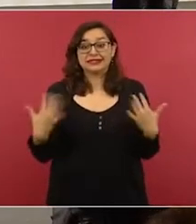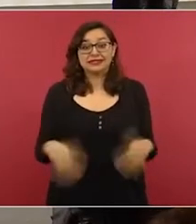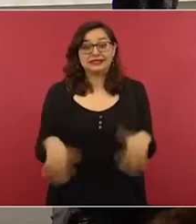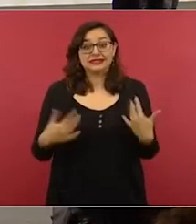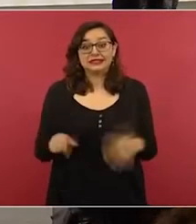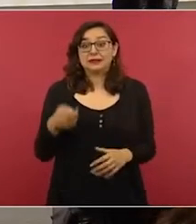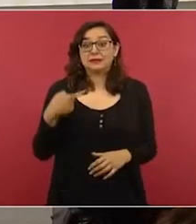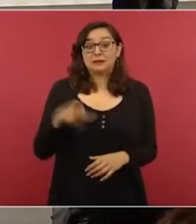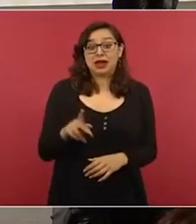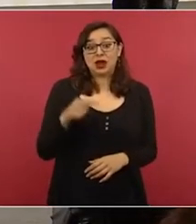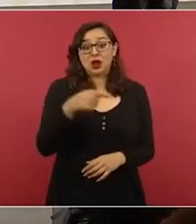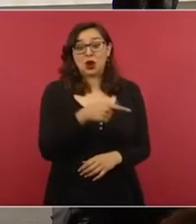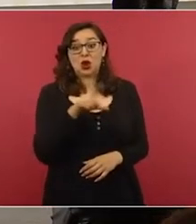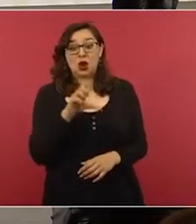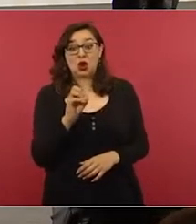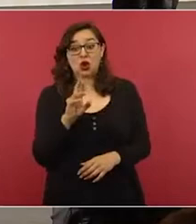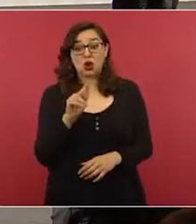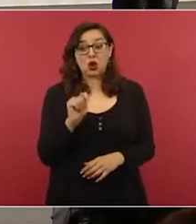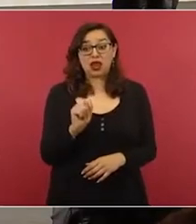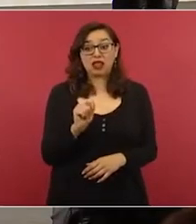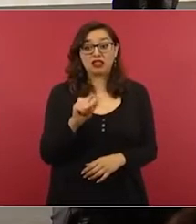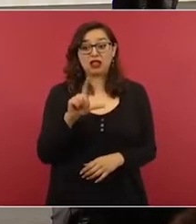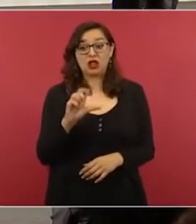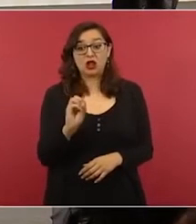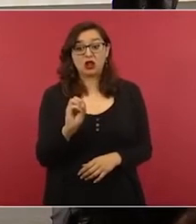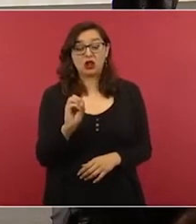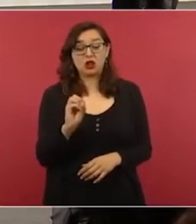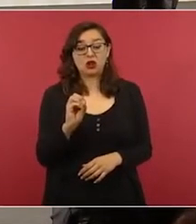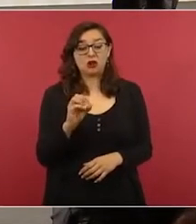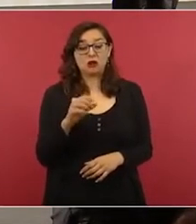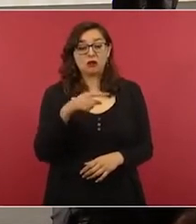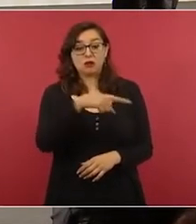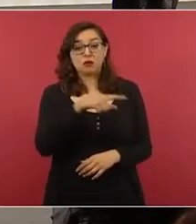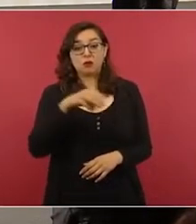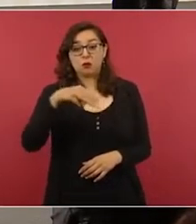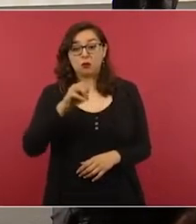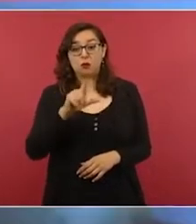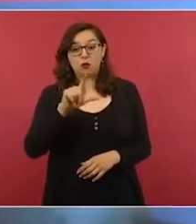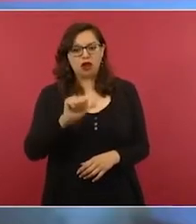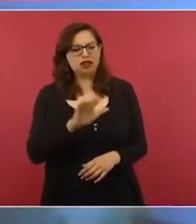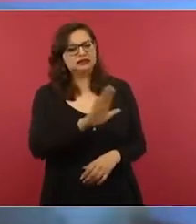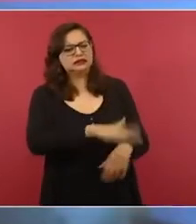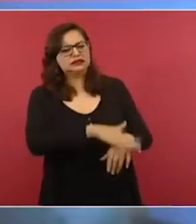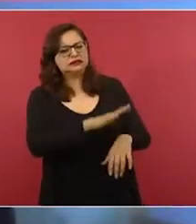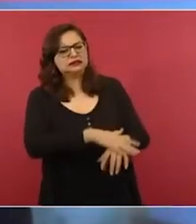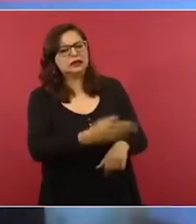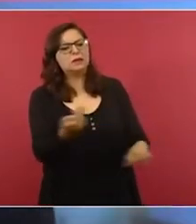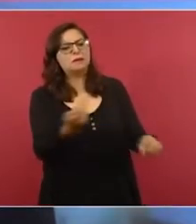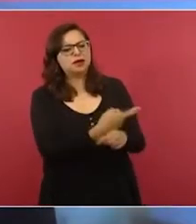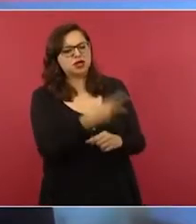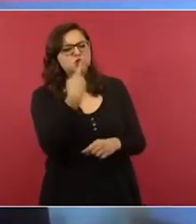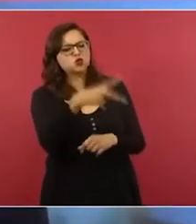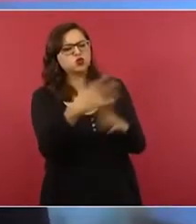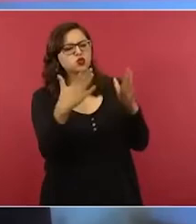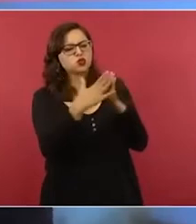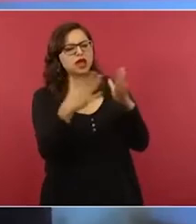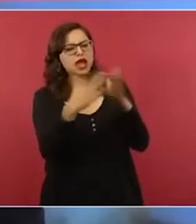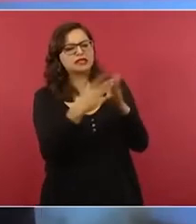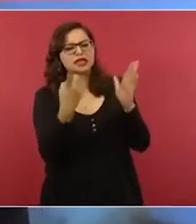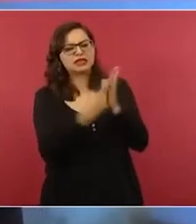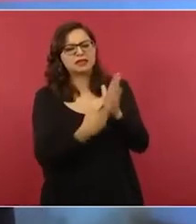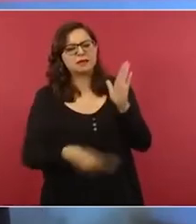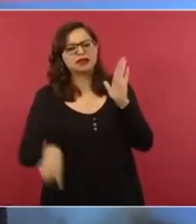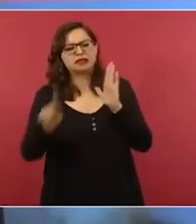de Mola no dice nada de sus propiedades. Ni de sus 13 departamentos en la Ciudad de México,